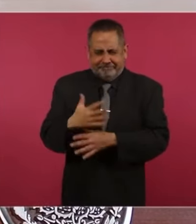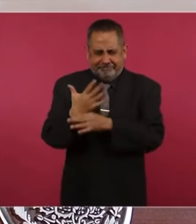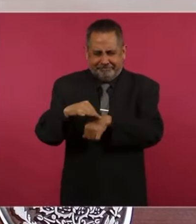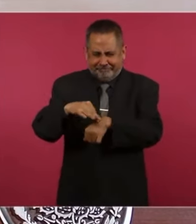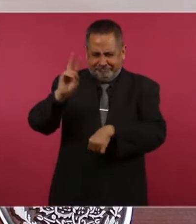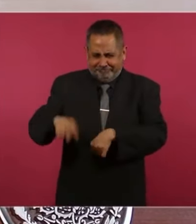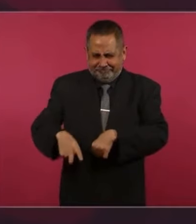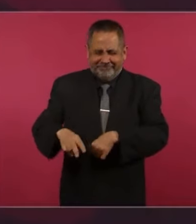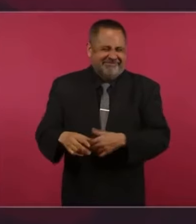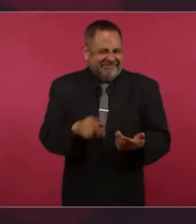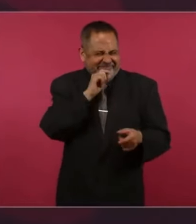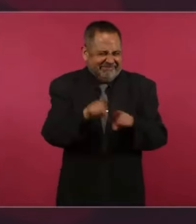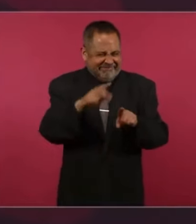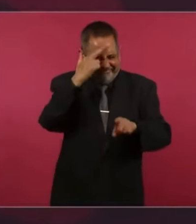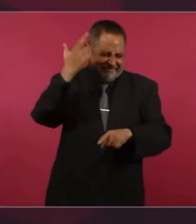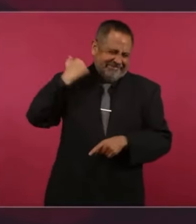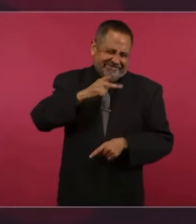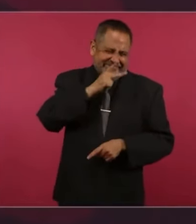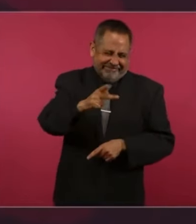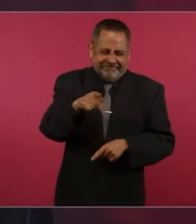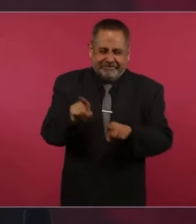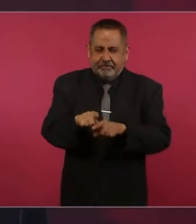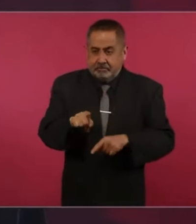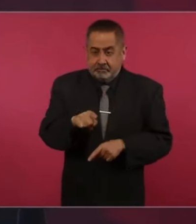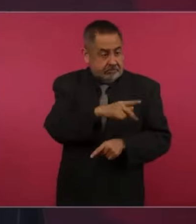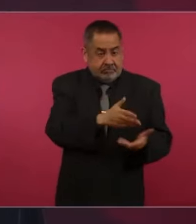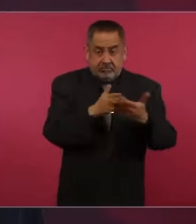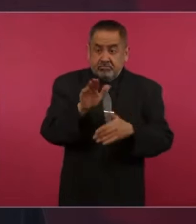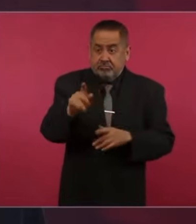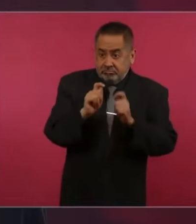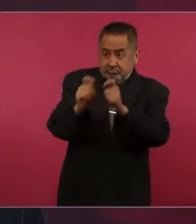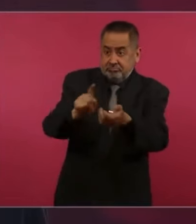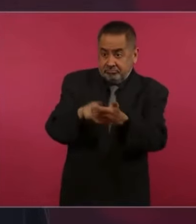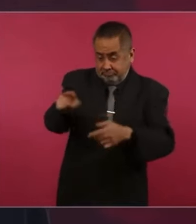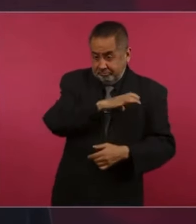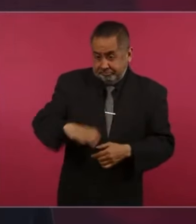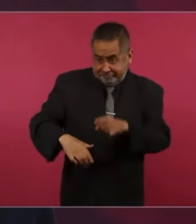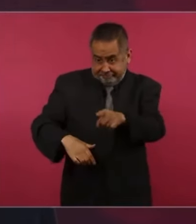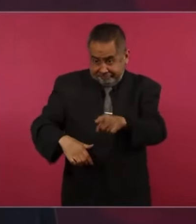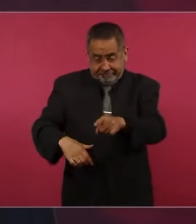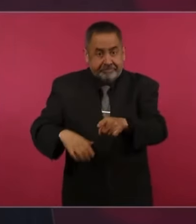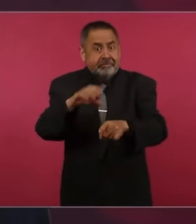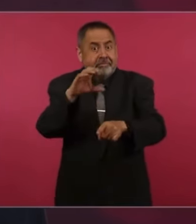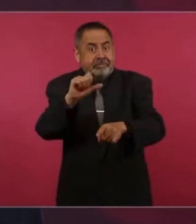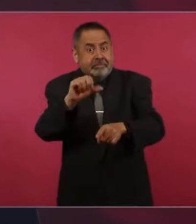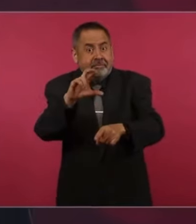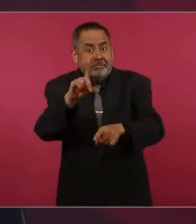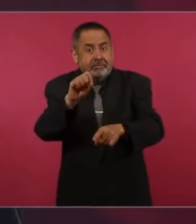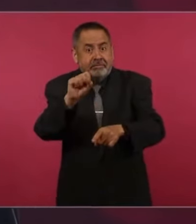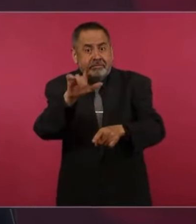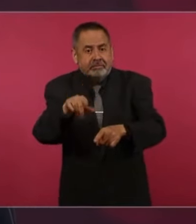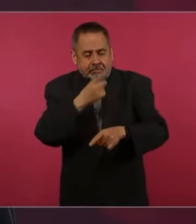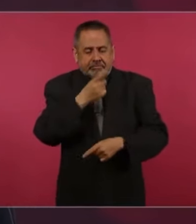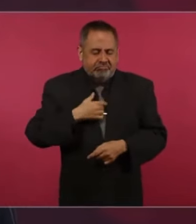que te ofrecieron la candidatura y sí me lo